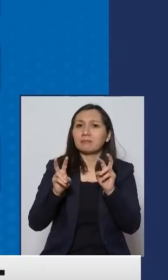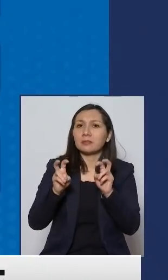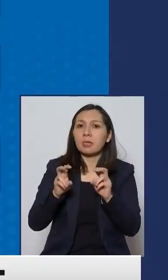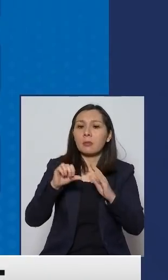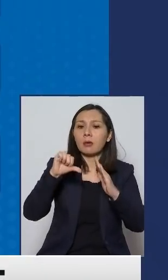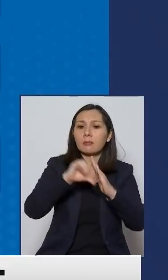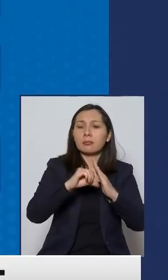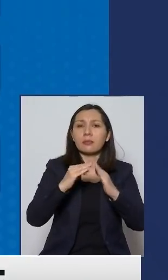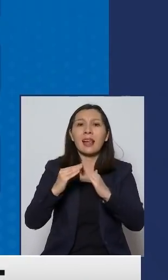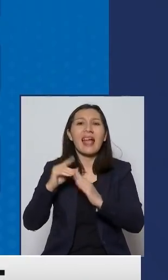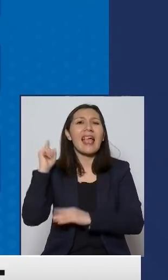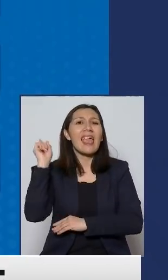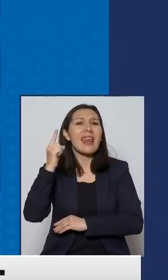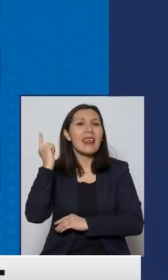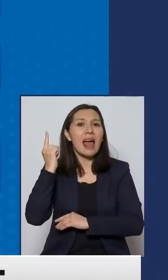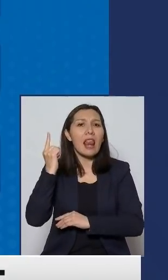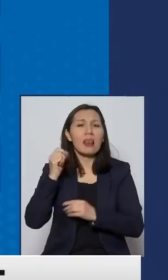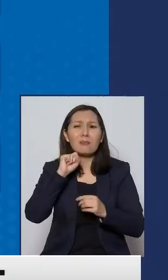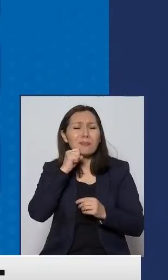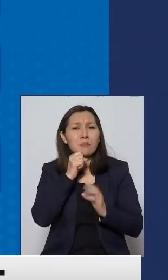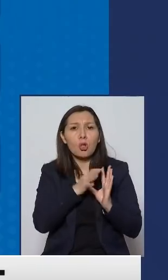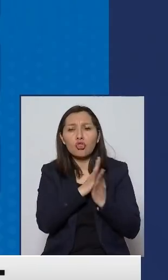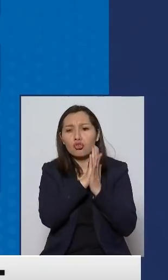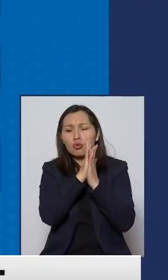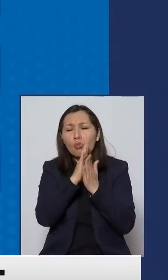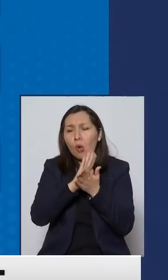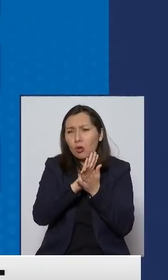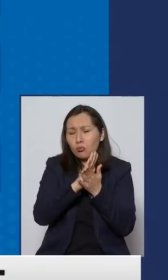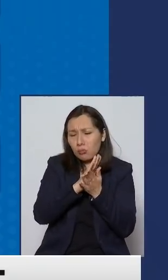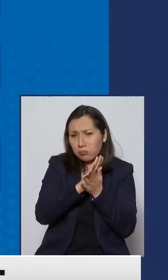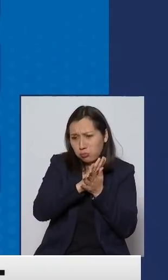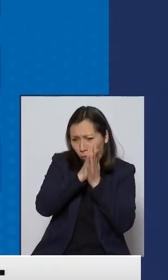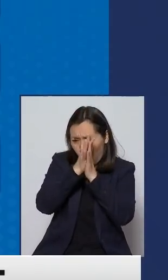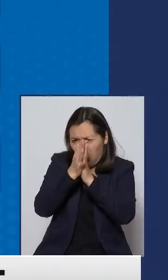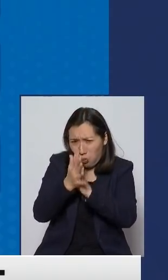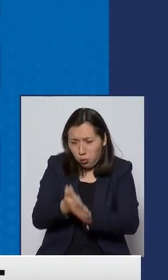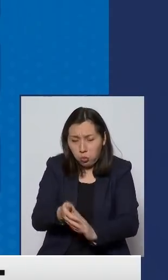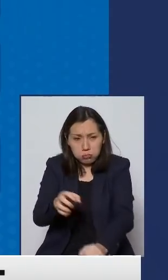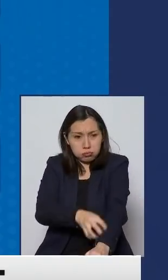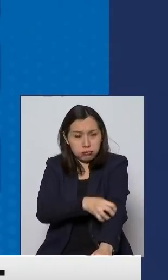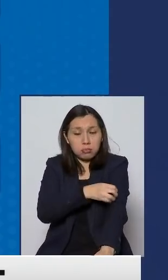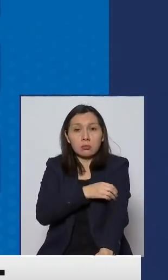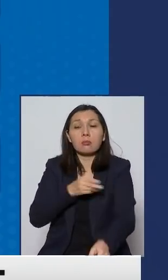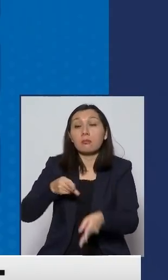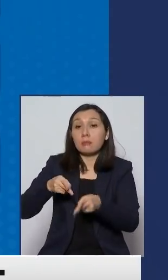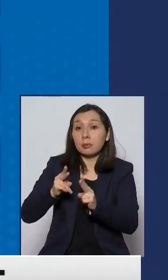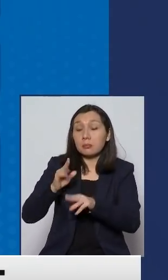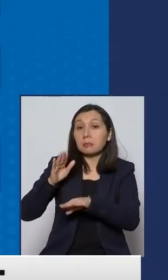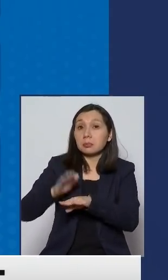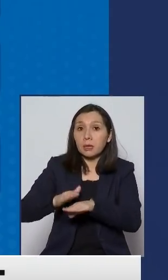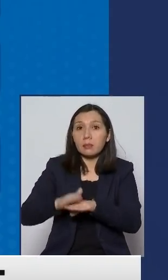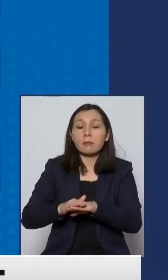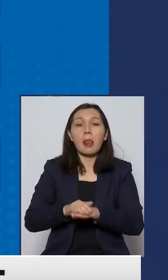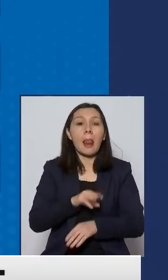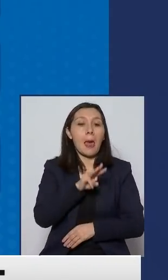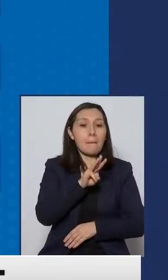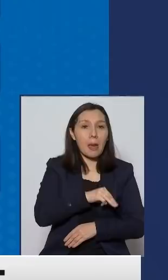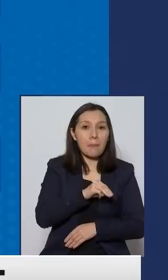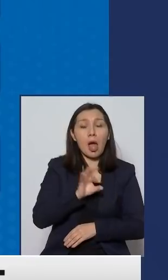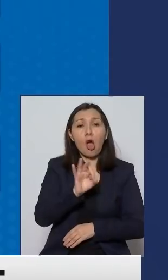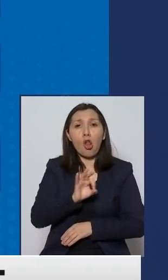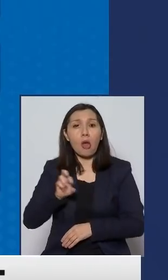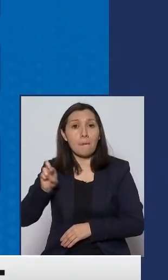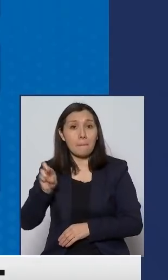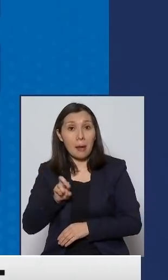a cuarentenas generales o restricciones generales para todo el país se va a autorizar a la madre o el